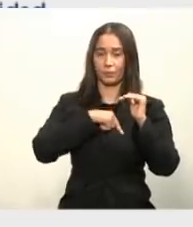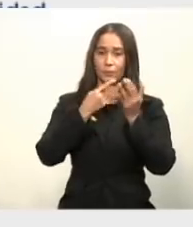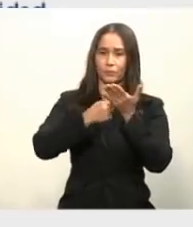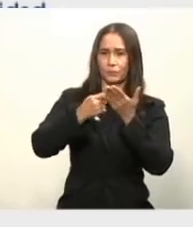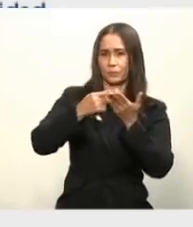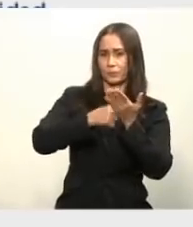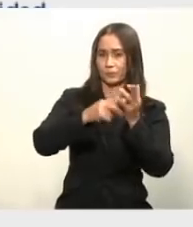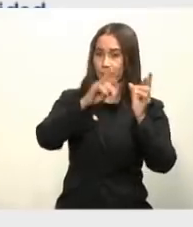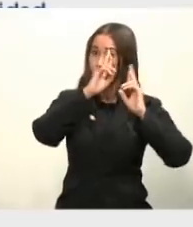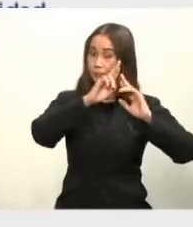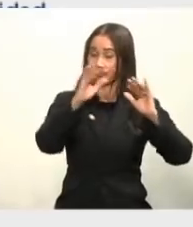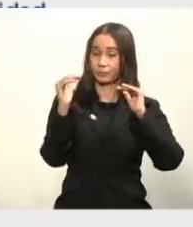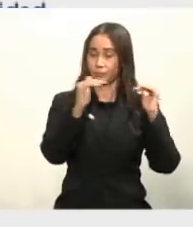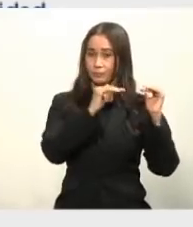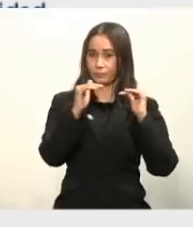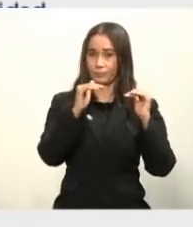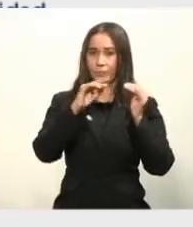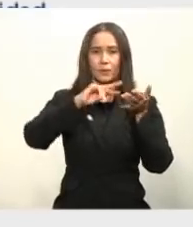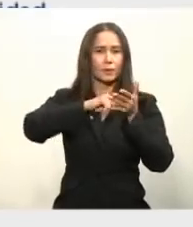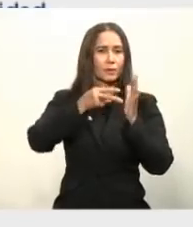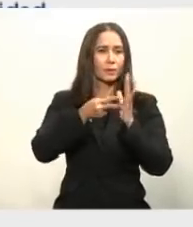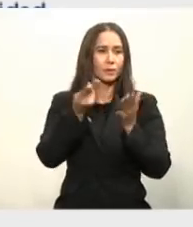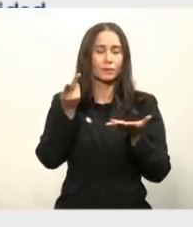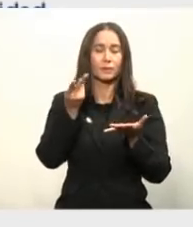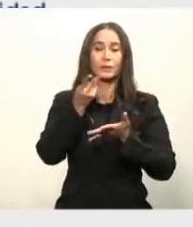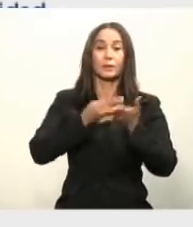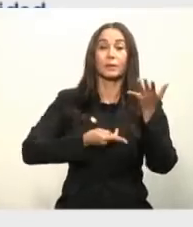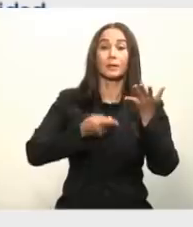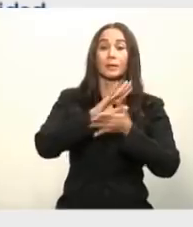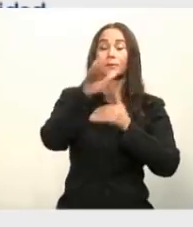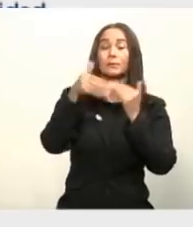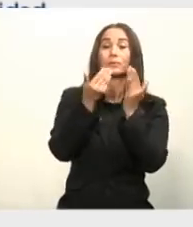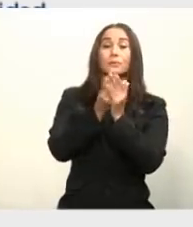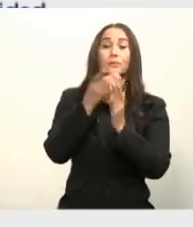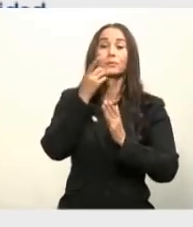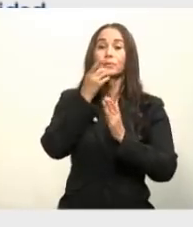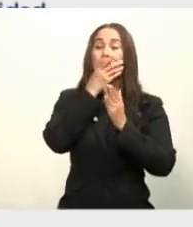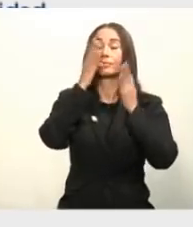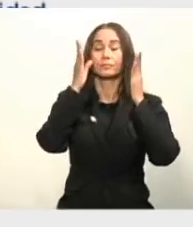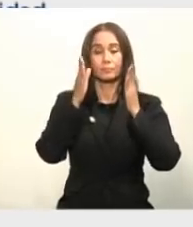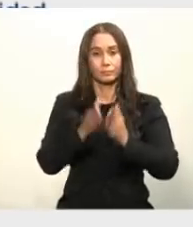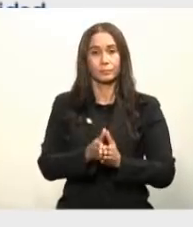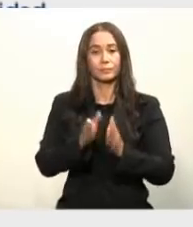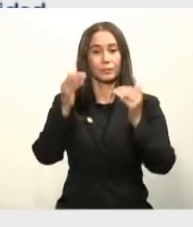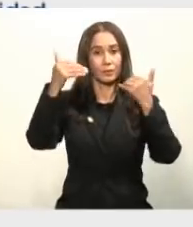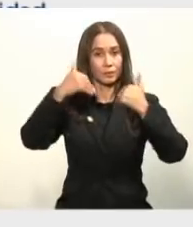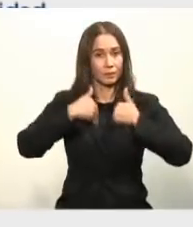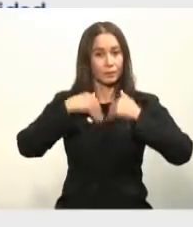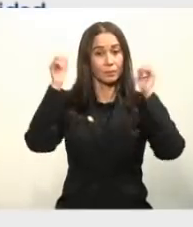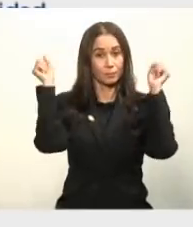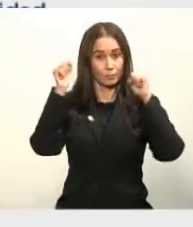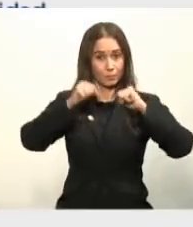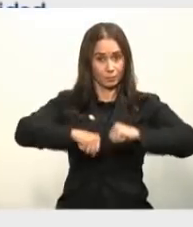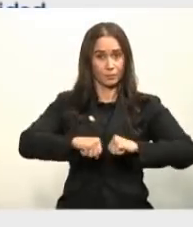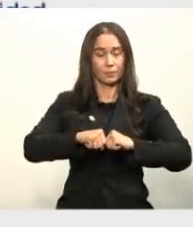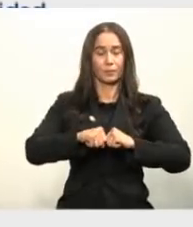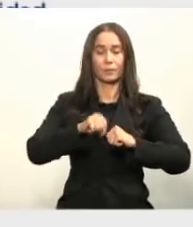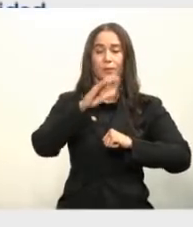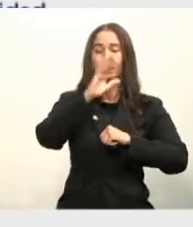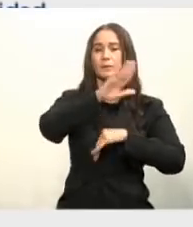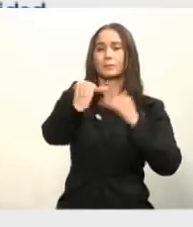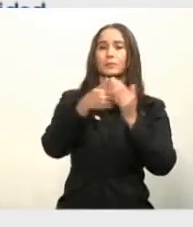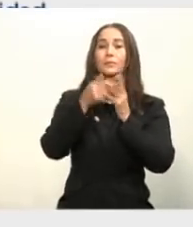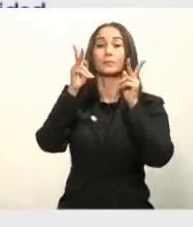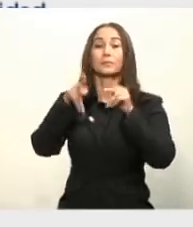del respeto igualitario, pues hablamos de que todo dominicano tiene derecho a que cada